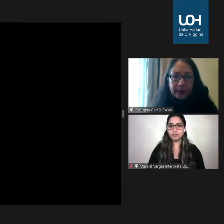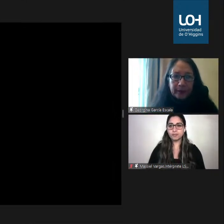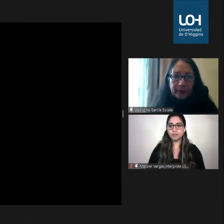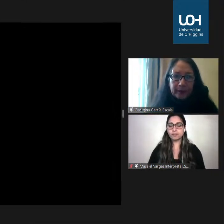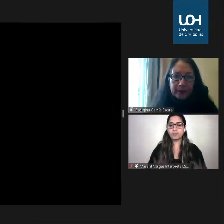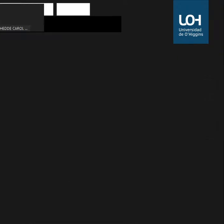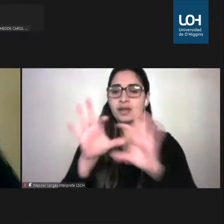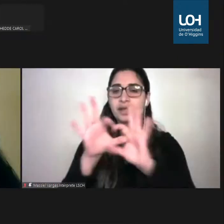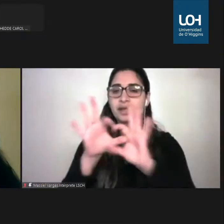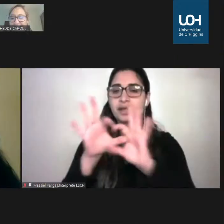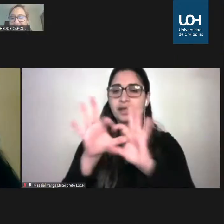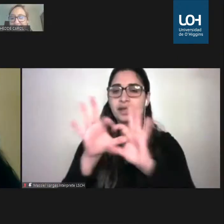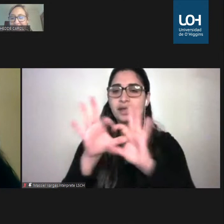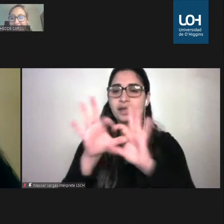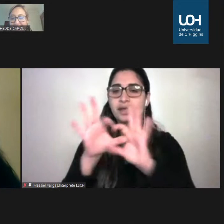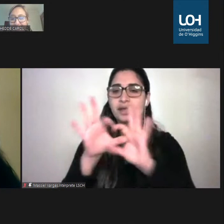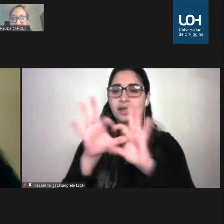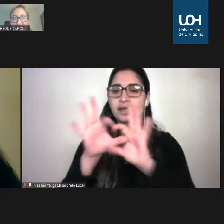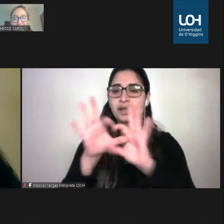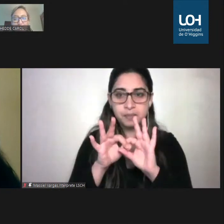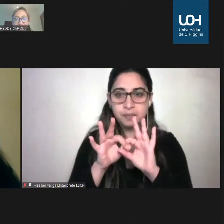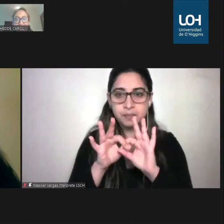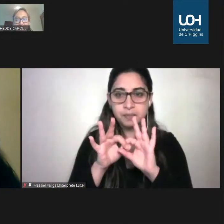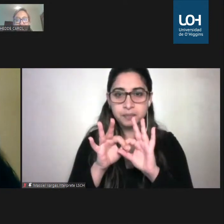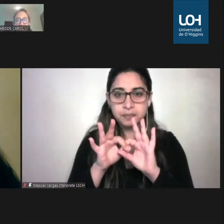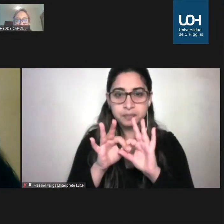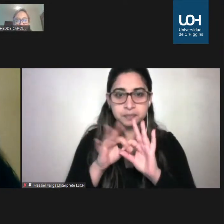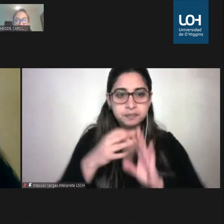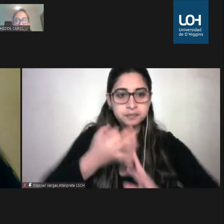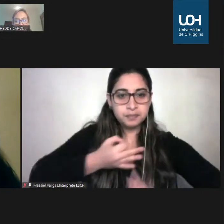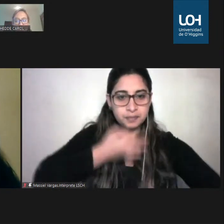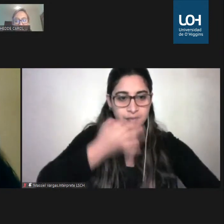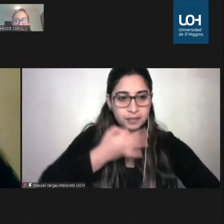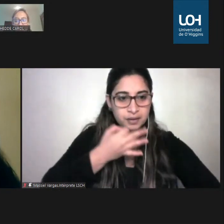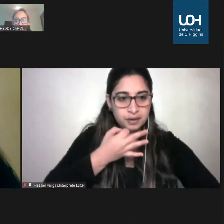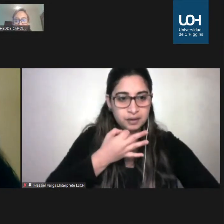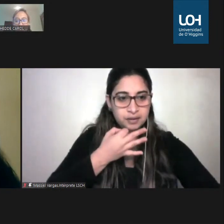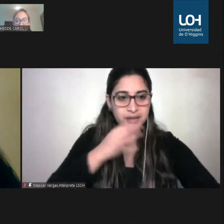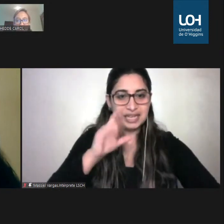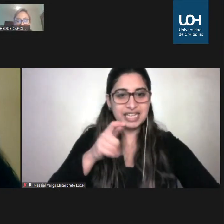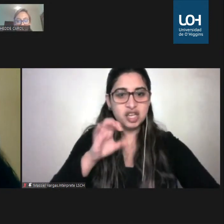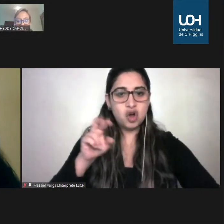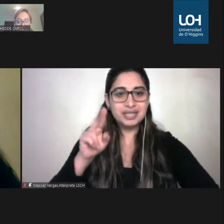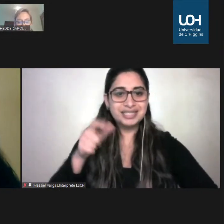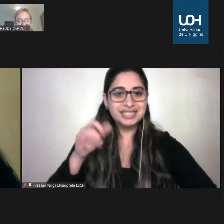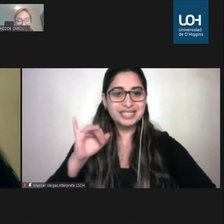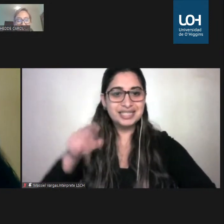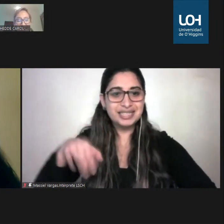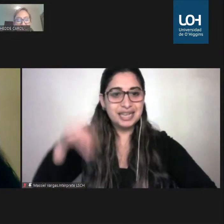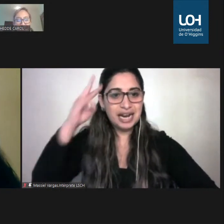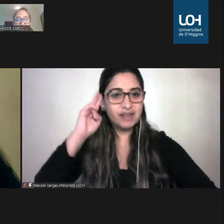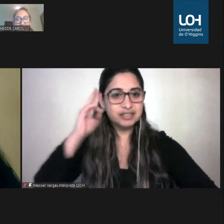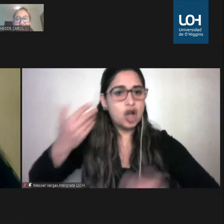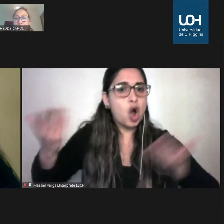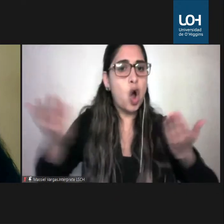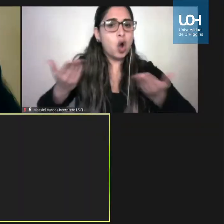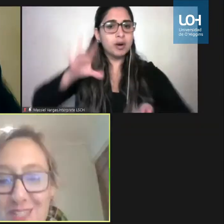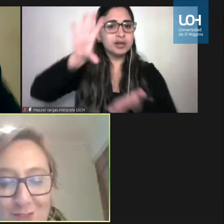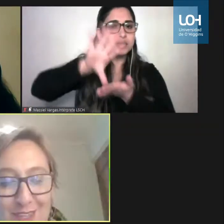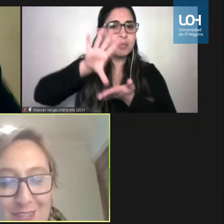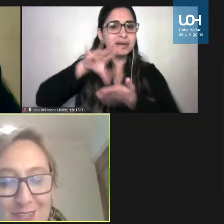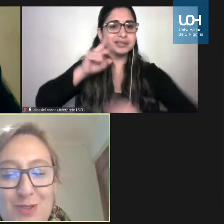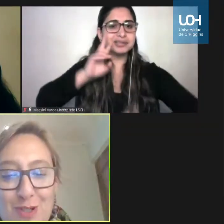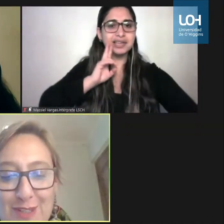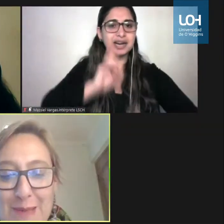Agradecemos la intervención de Georgina García Scala que nos ha llamado a la reflexión acerca de cómo queremos que nuestro país esté respondiendo a los